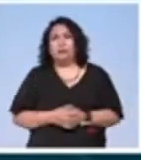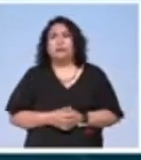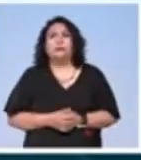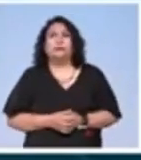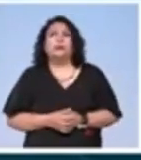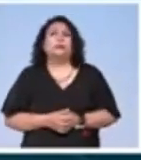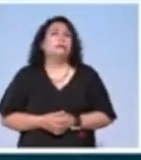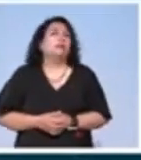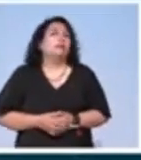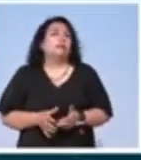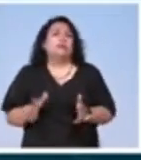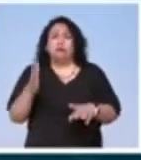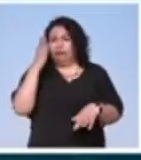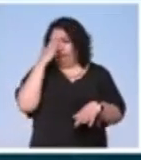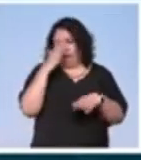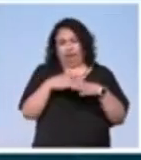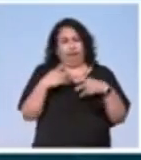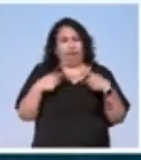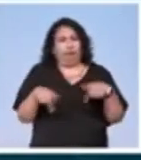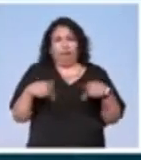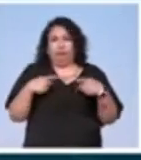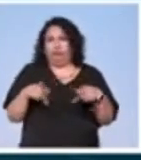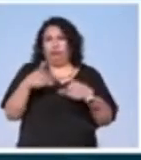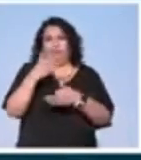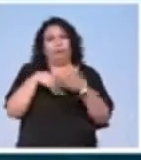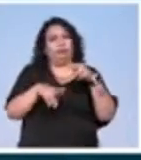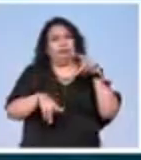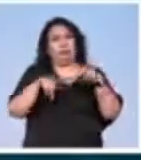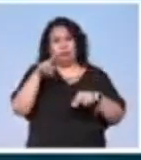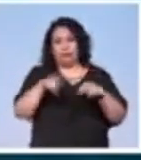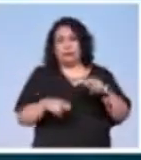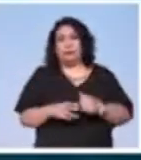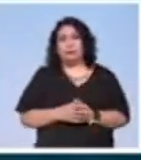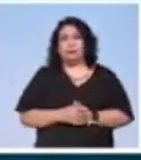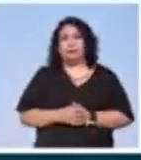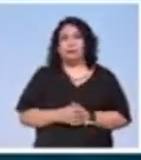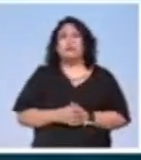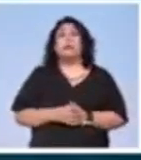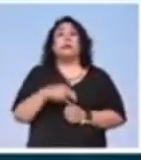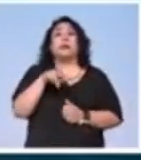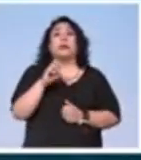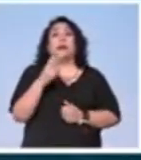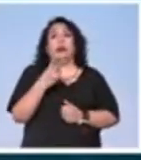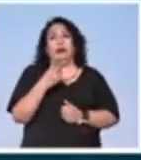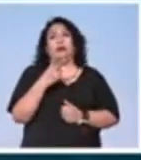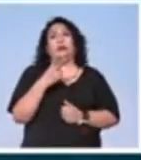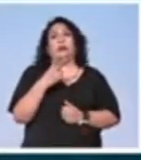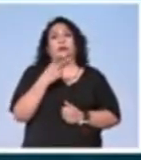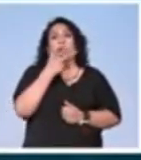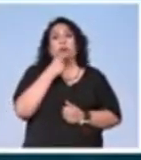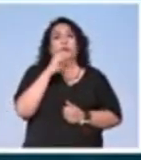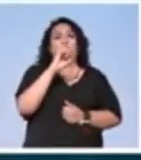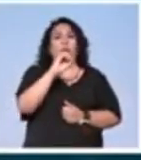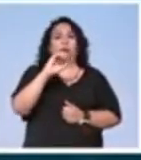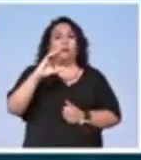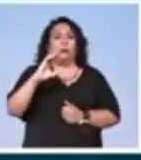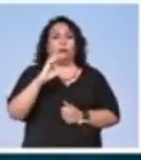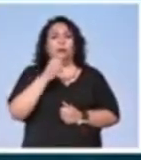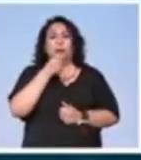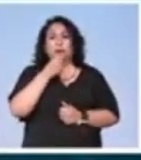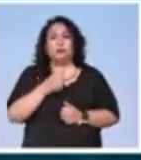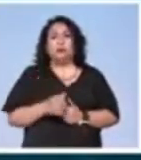que dejaba huella en la gente, en todos los niveles. Noticias 22, Óscar Cortés.